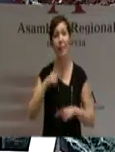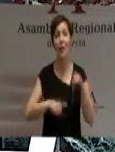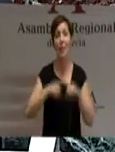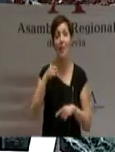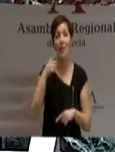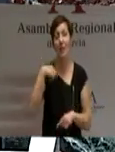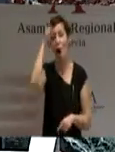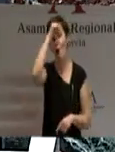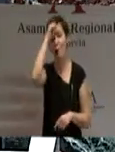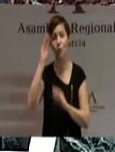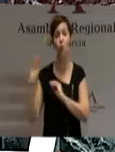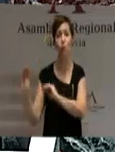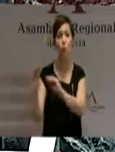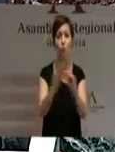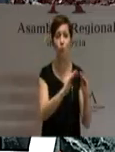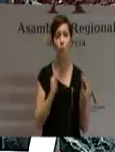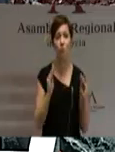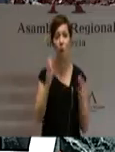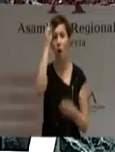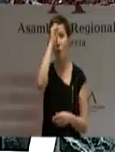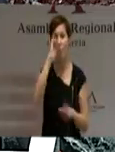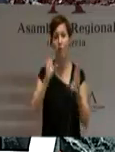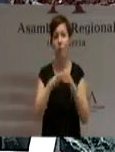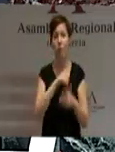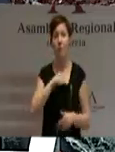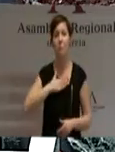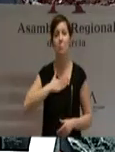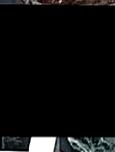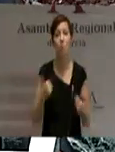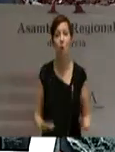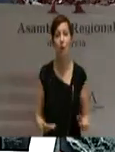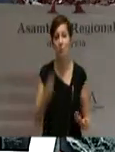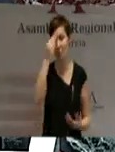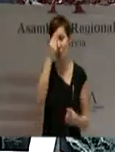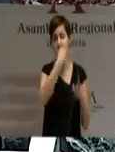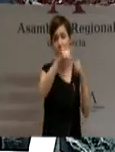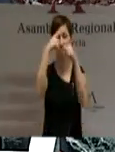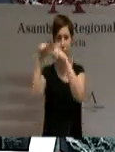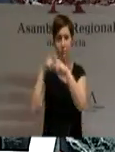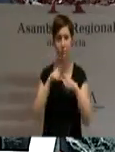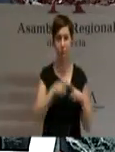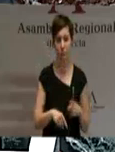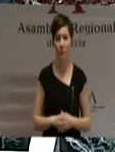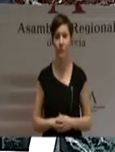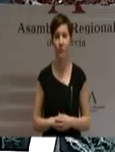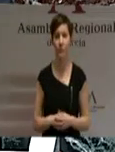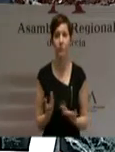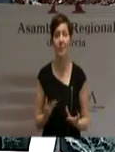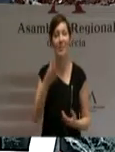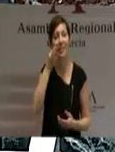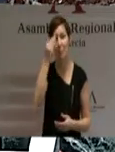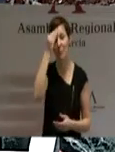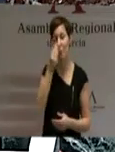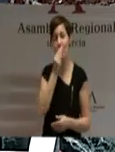los diferentes puntos de vista a que me refiero sobre las autonomías o sobre la crisis también pueden ser distintos. Lo que parecería acertado